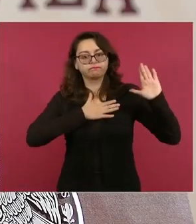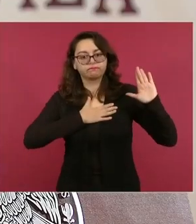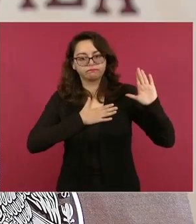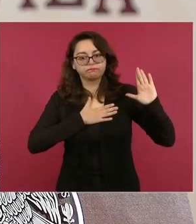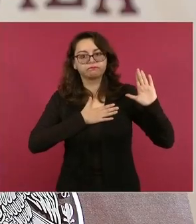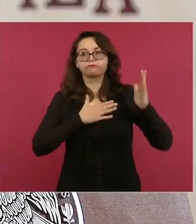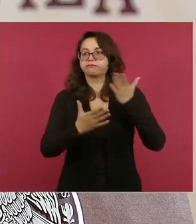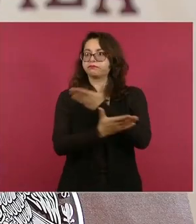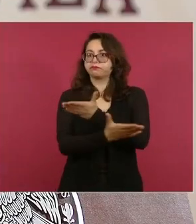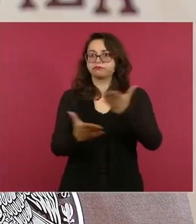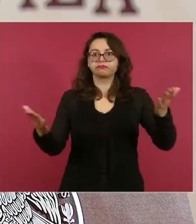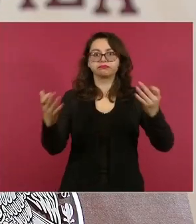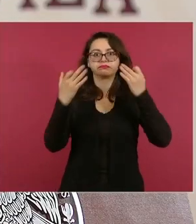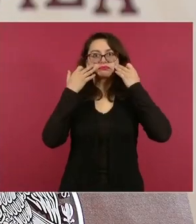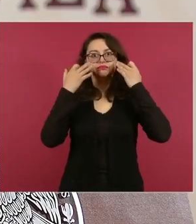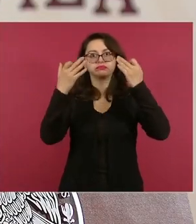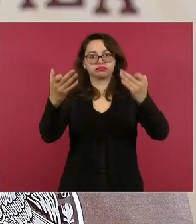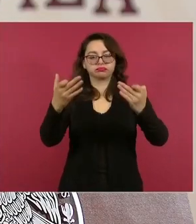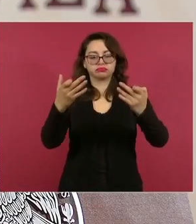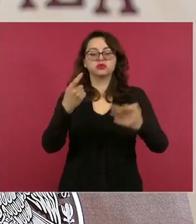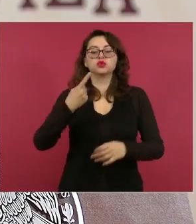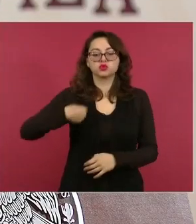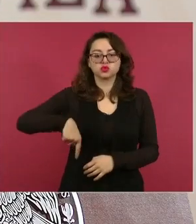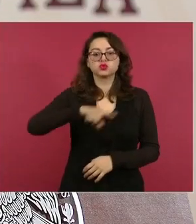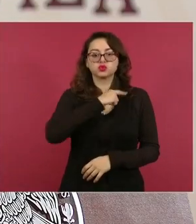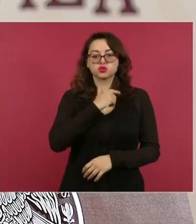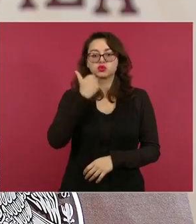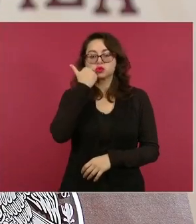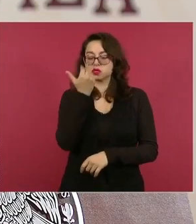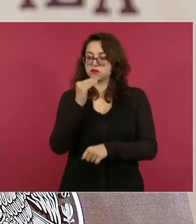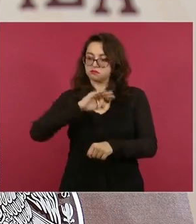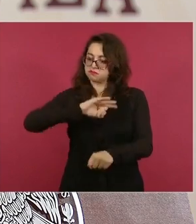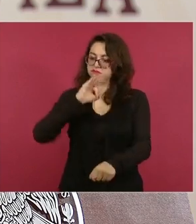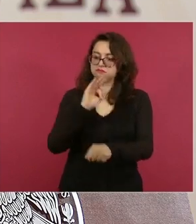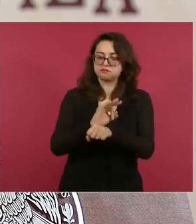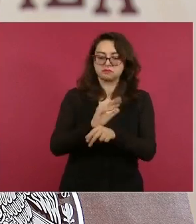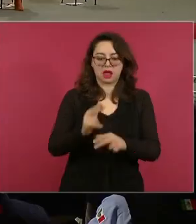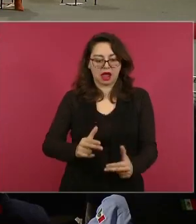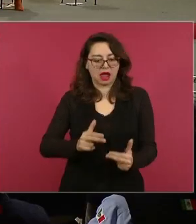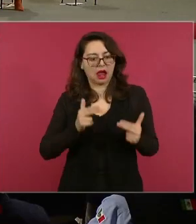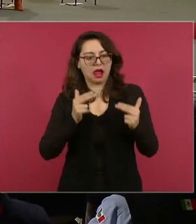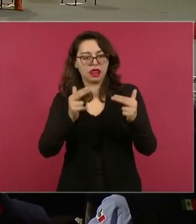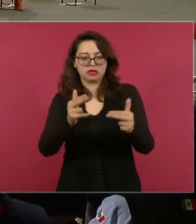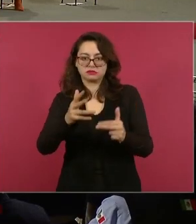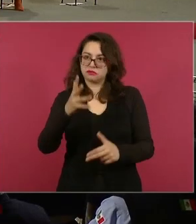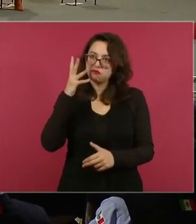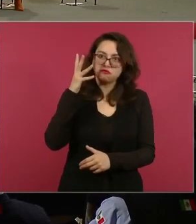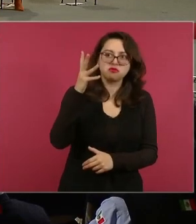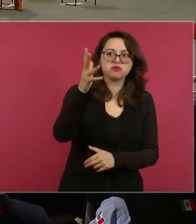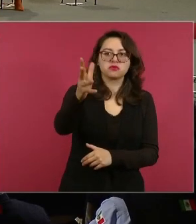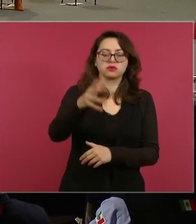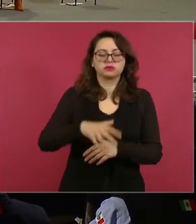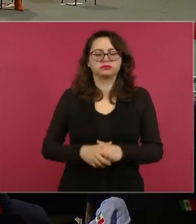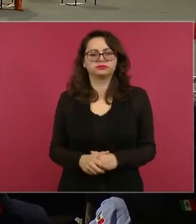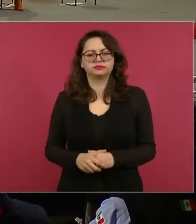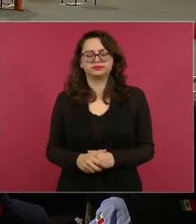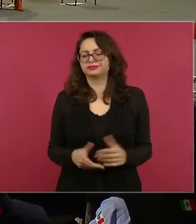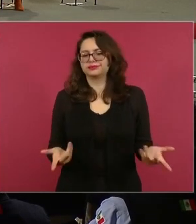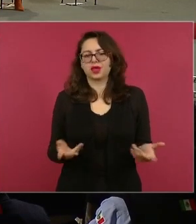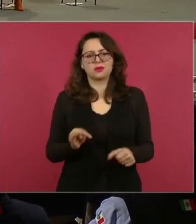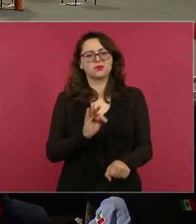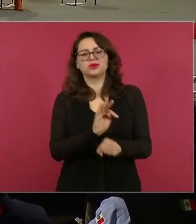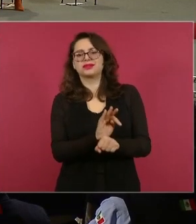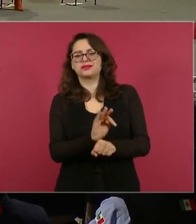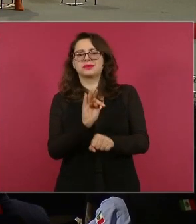compromiso frente al pueblo de México porque queremos dejar esta herencia para todas y todos. ¿Y qué protegemos? Porque